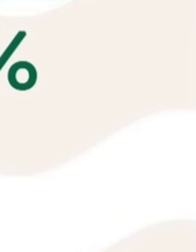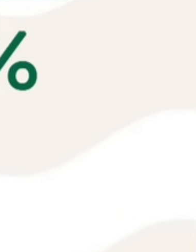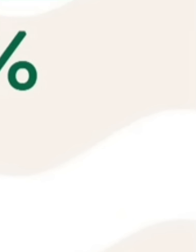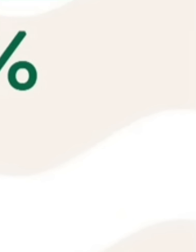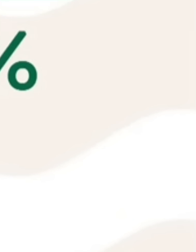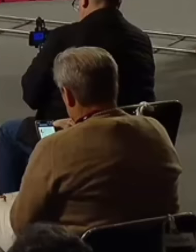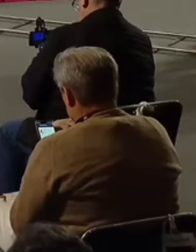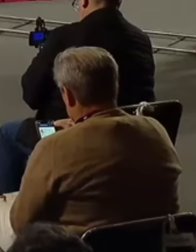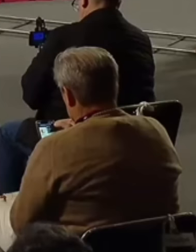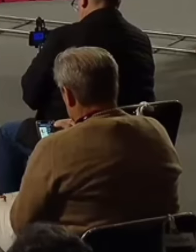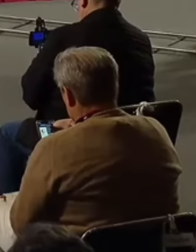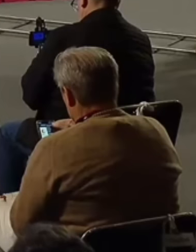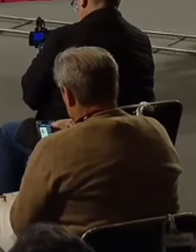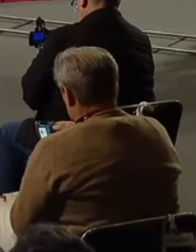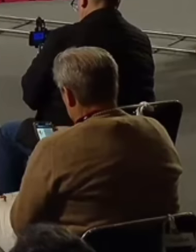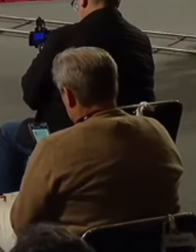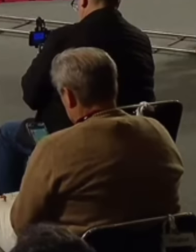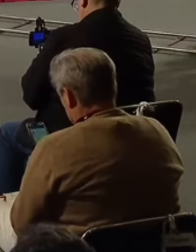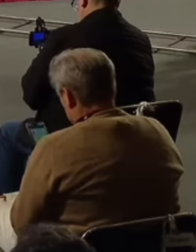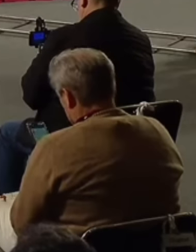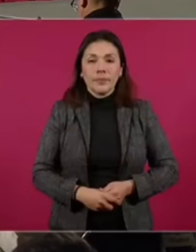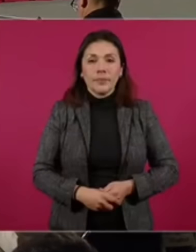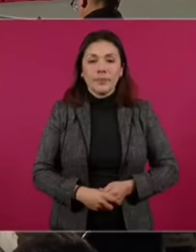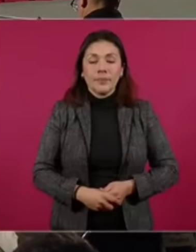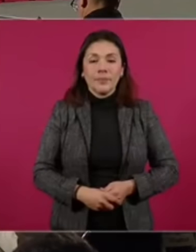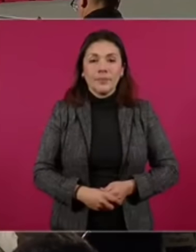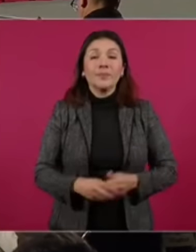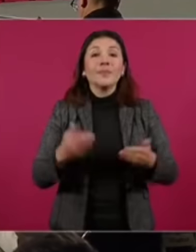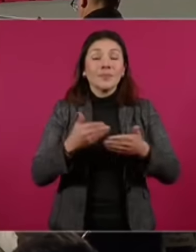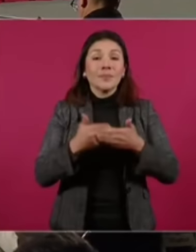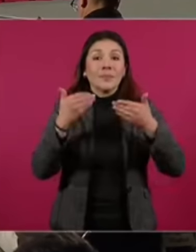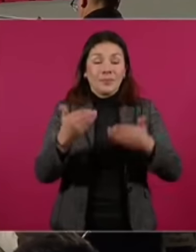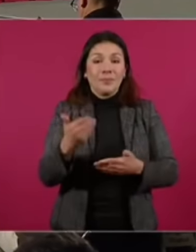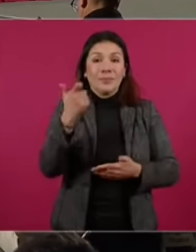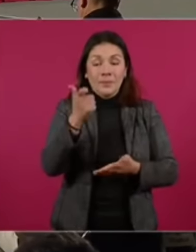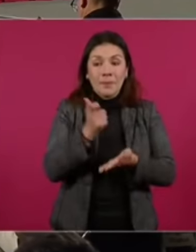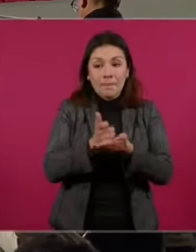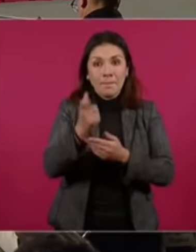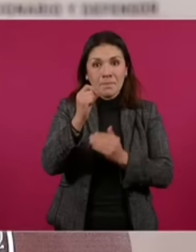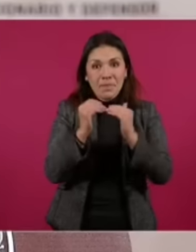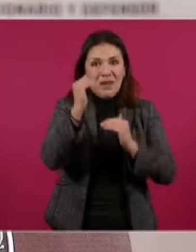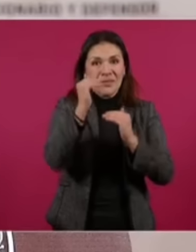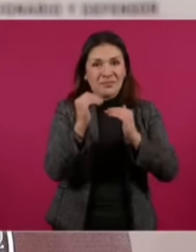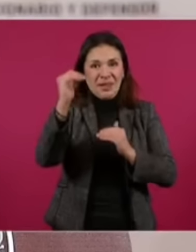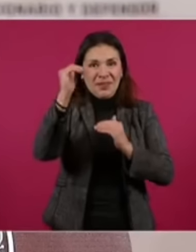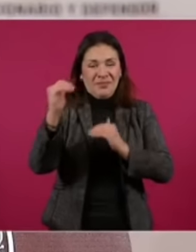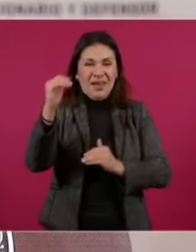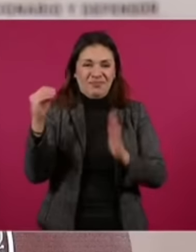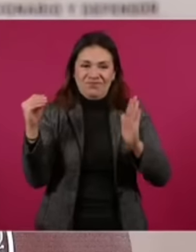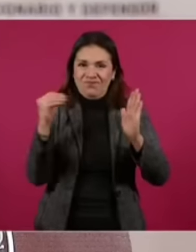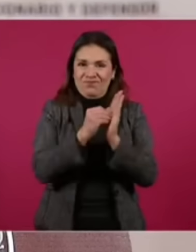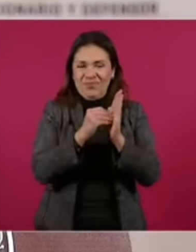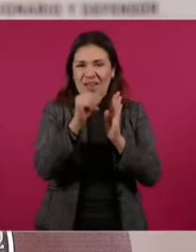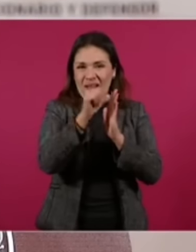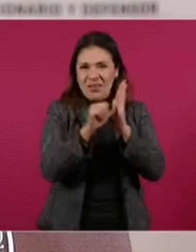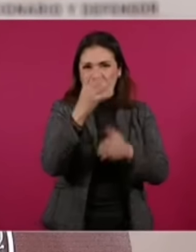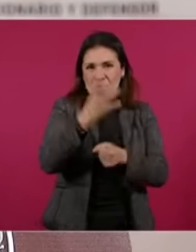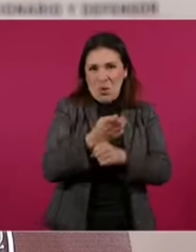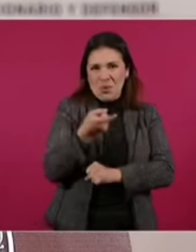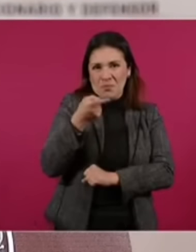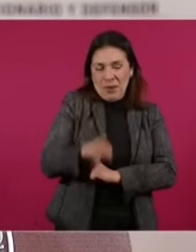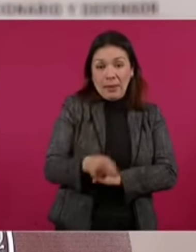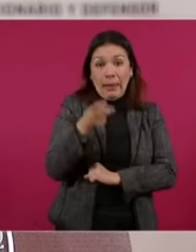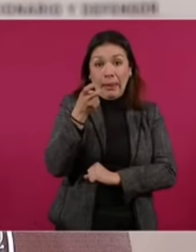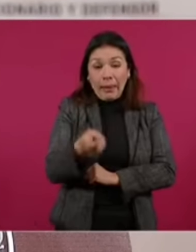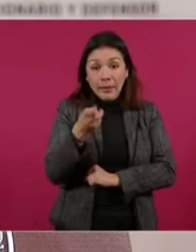presupuestal que ya se lleva a cabo el día de hoy pero que se reafirma con la reforma constitucional en el artículo cuarto, lo podemos ver